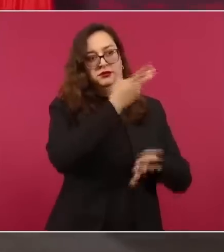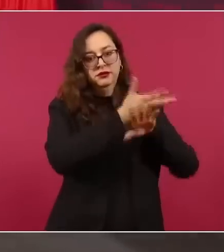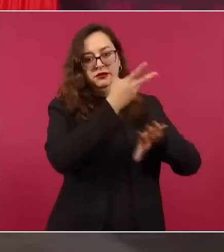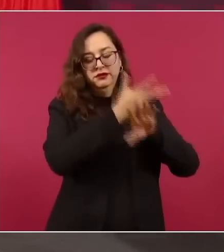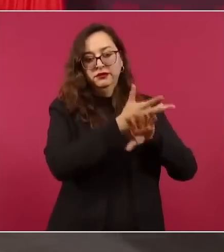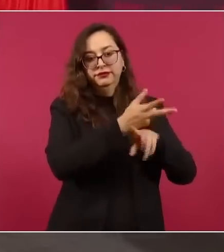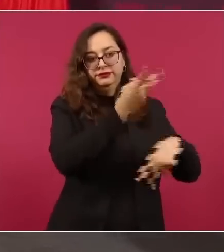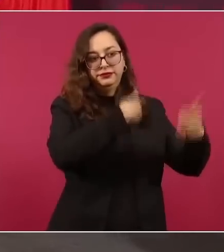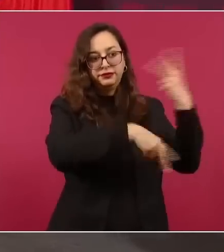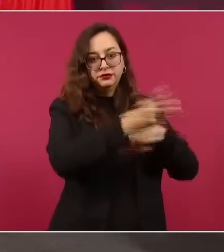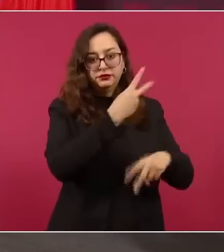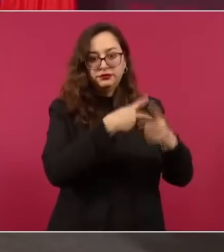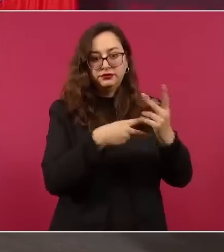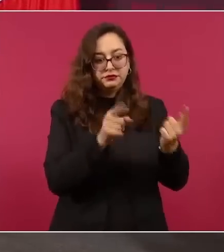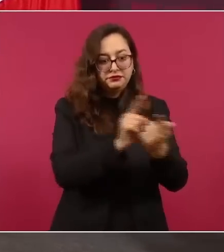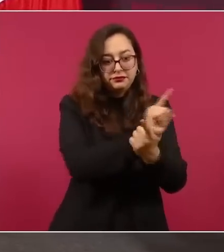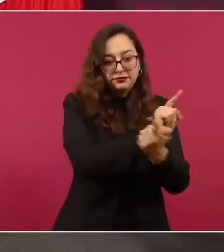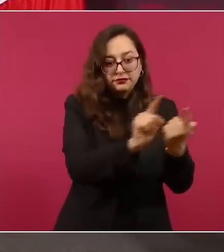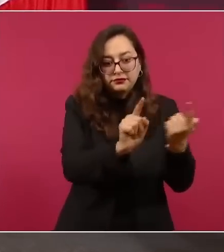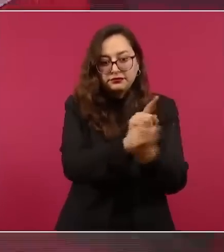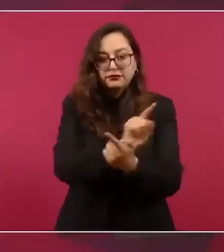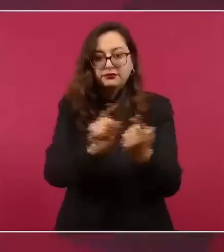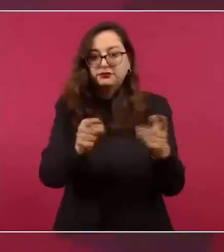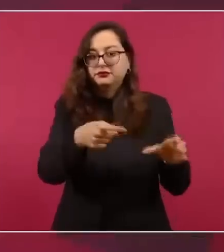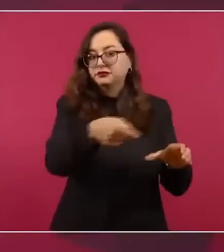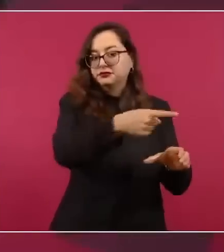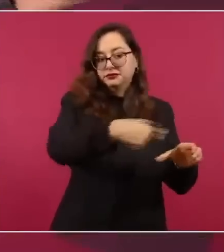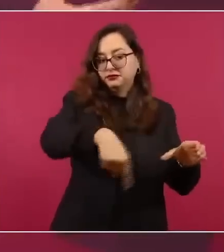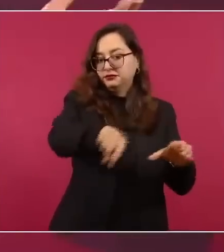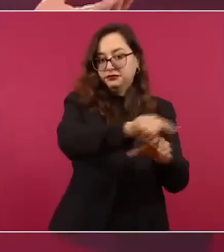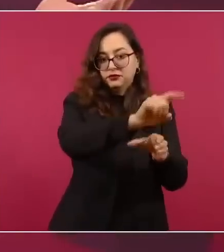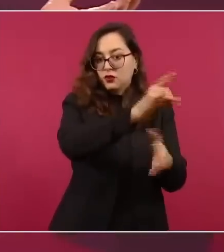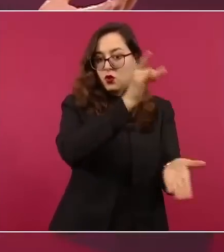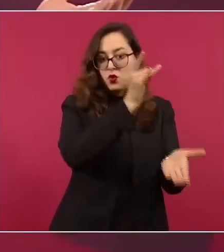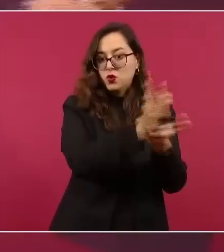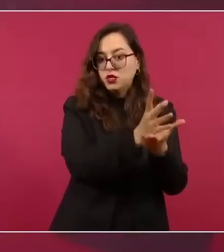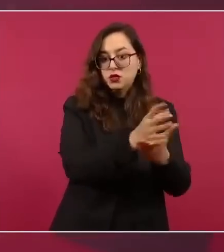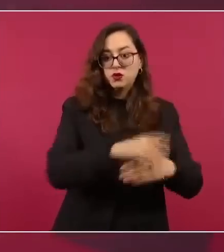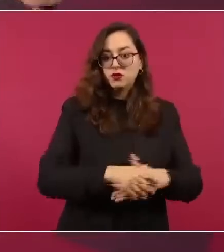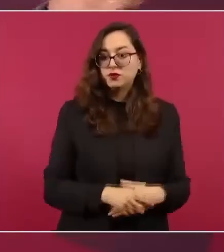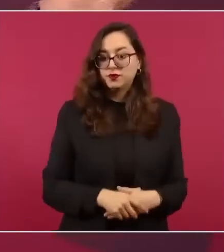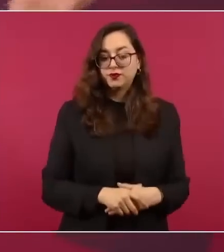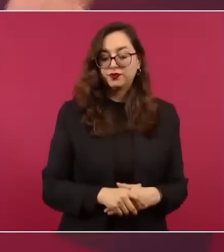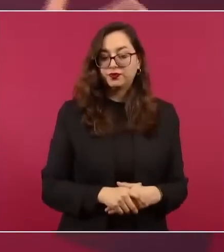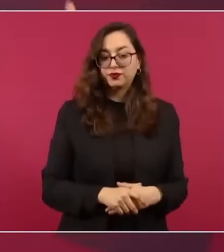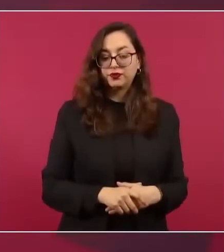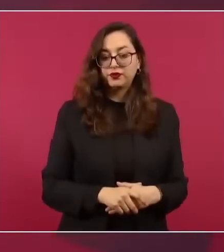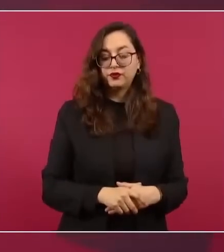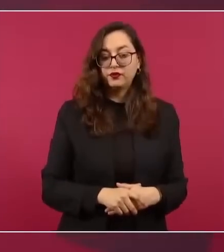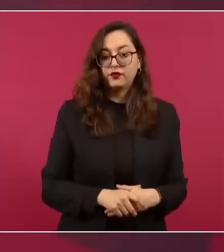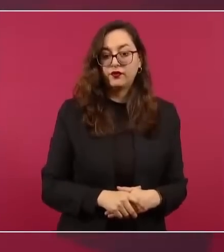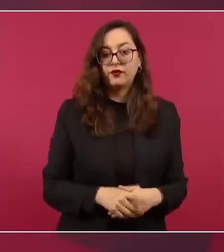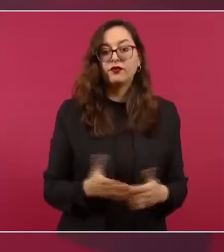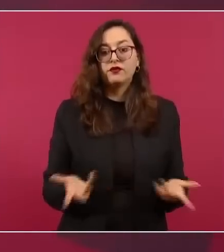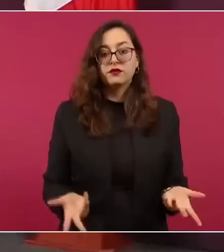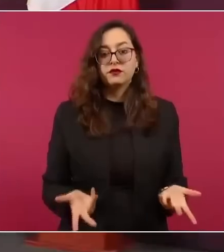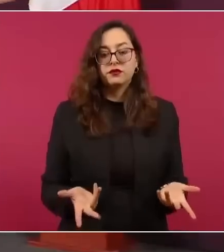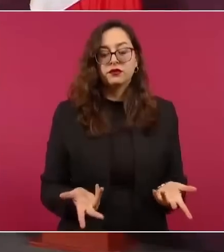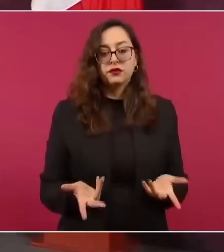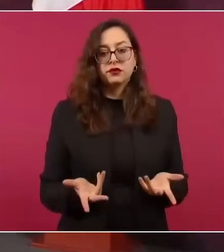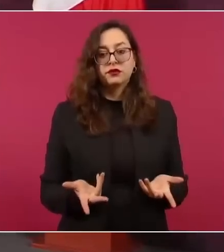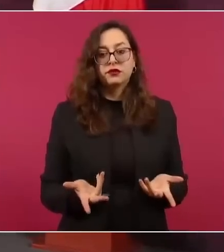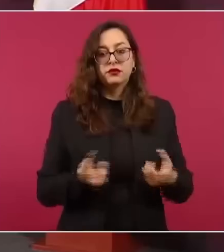esos son porque también los corresponsales no